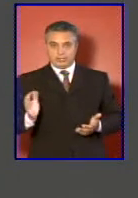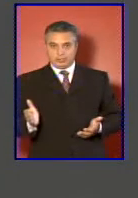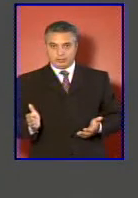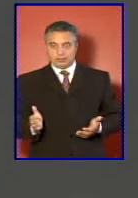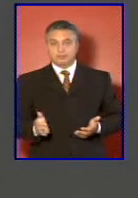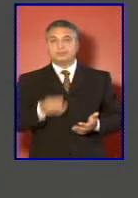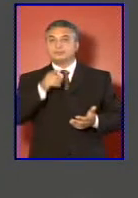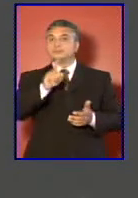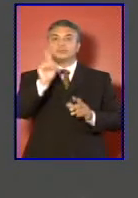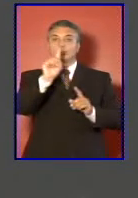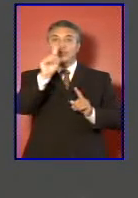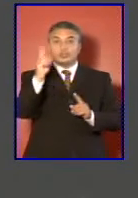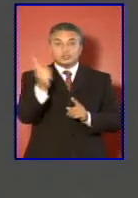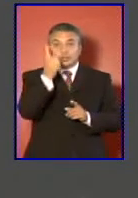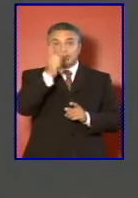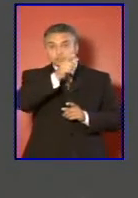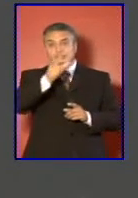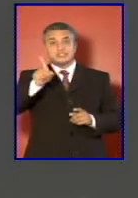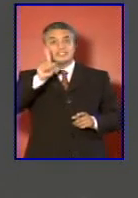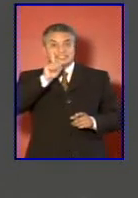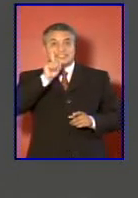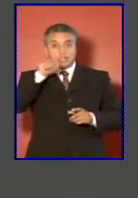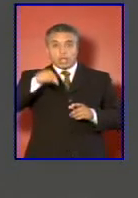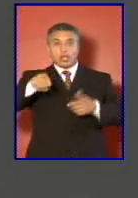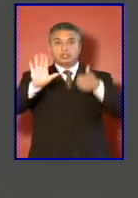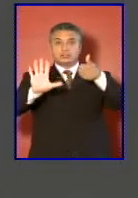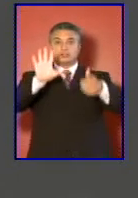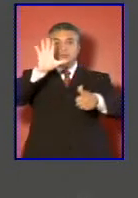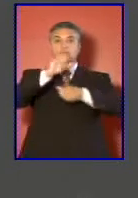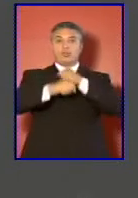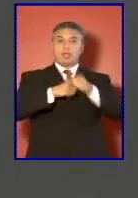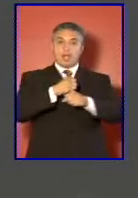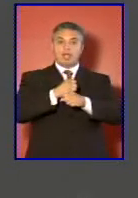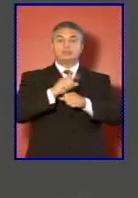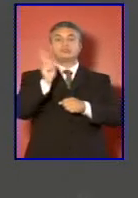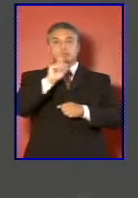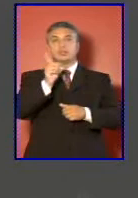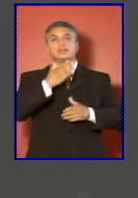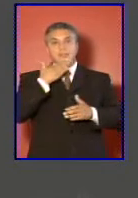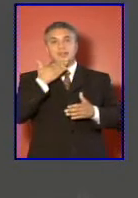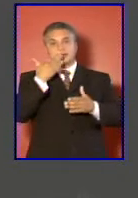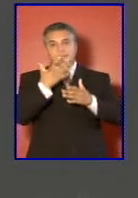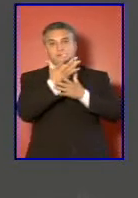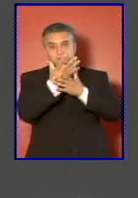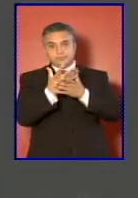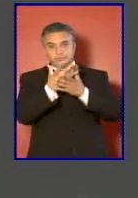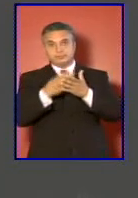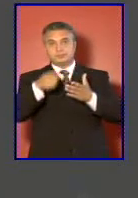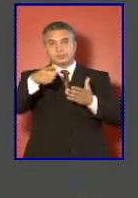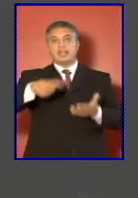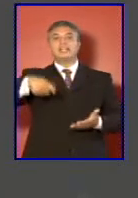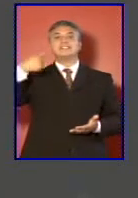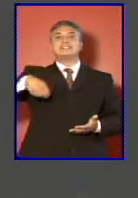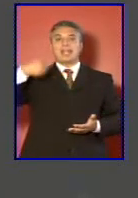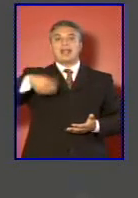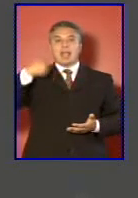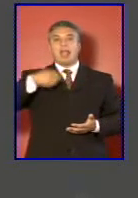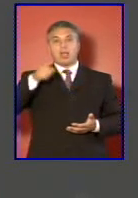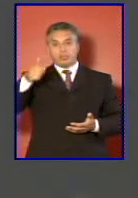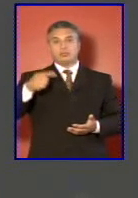no solo a los que tienen hoy 65 años sino se irá eliminando a medida que los pensionados cumplan